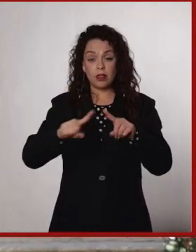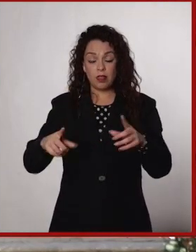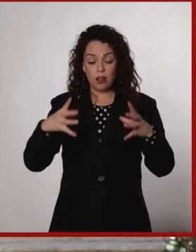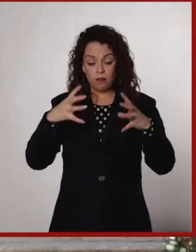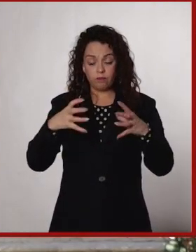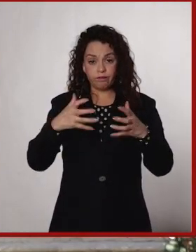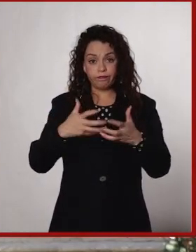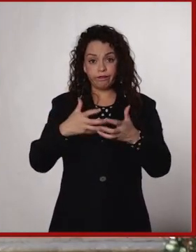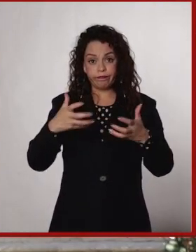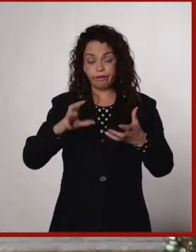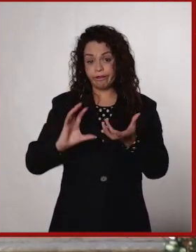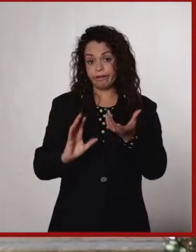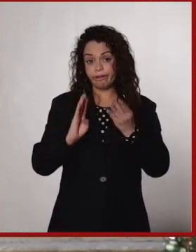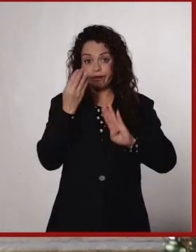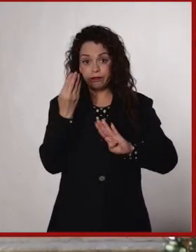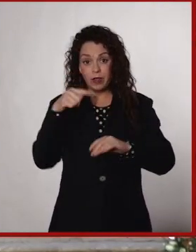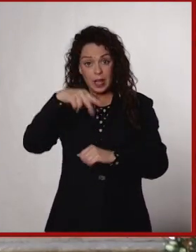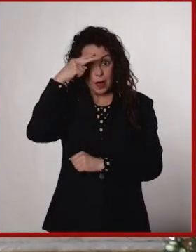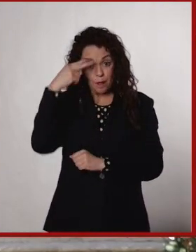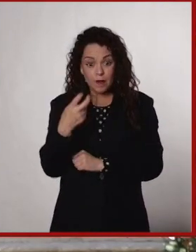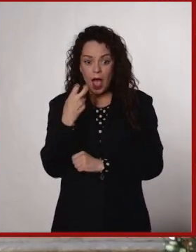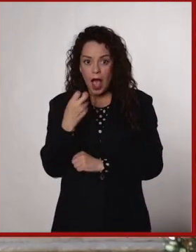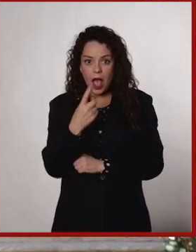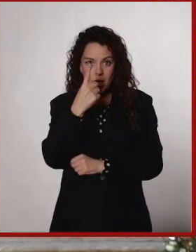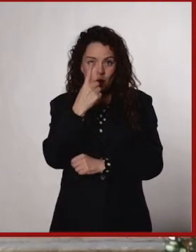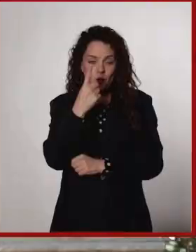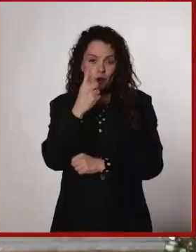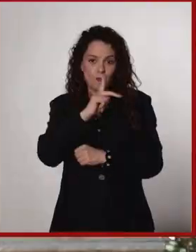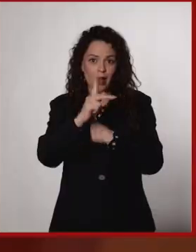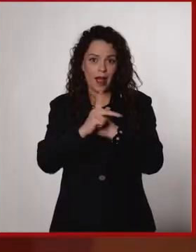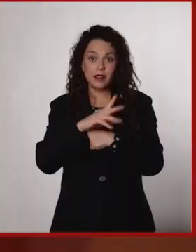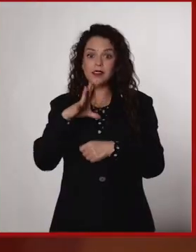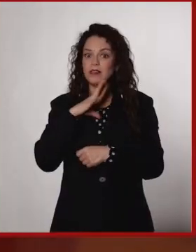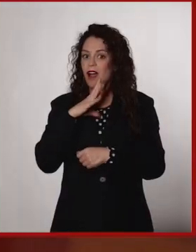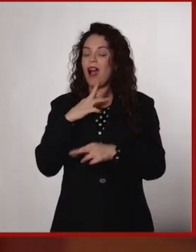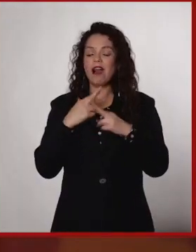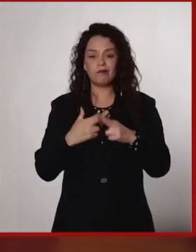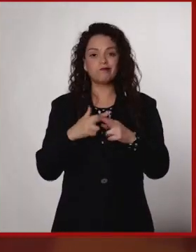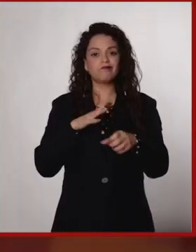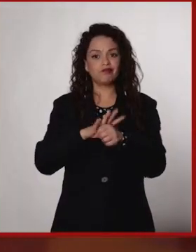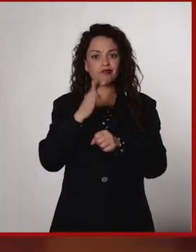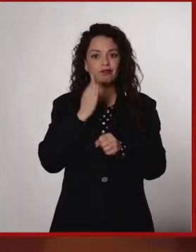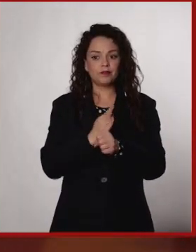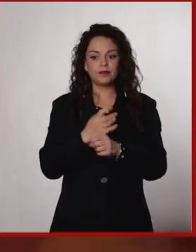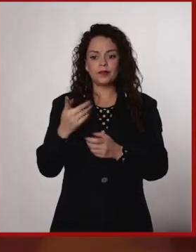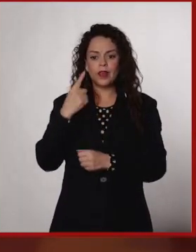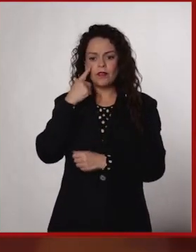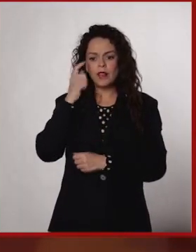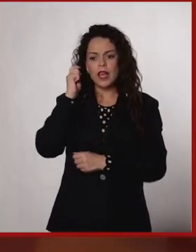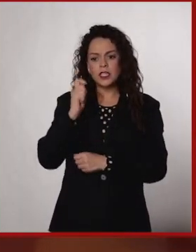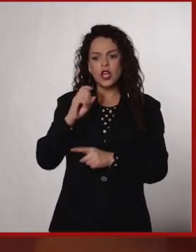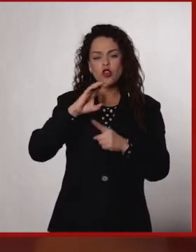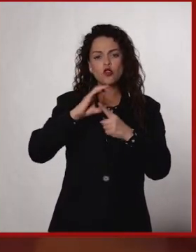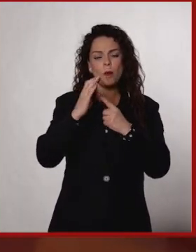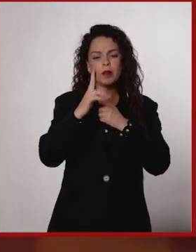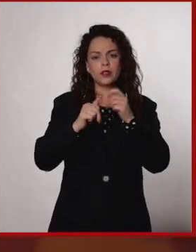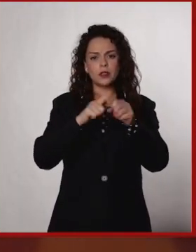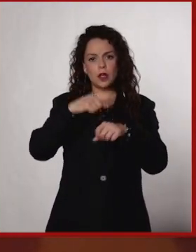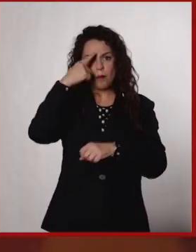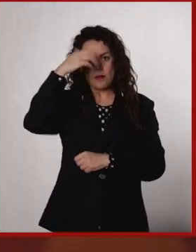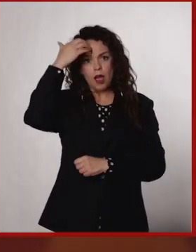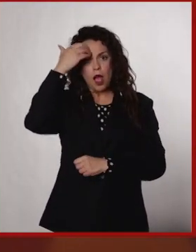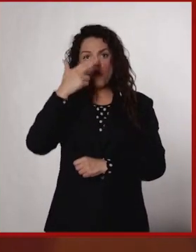de la biodiversidad terrestre del planeta. Y México es uno de esos países. Pues fíjate Pamela, que la Comisión Nacional para el